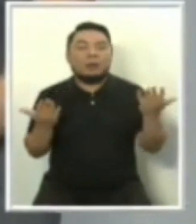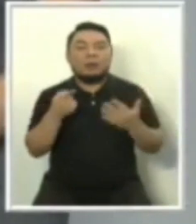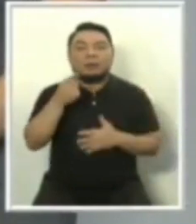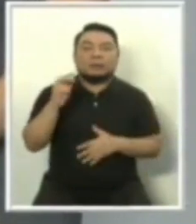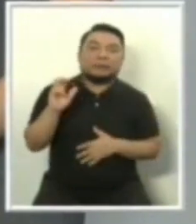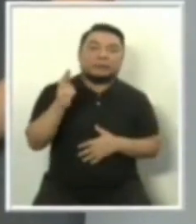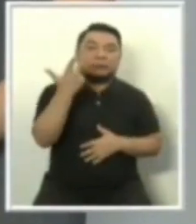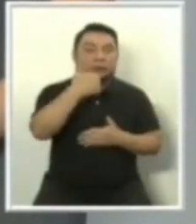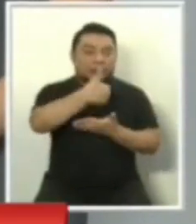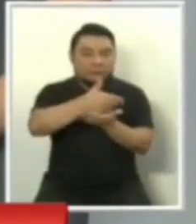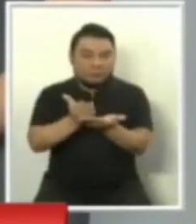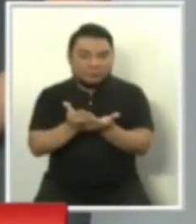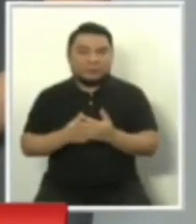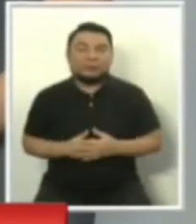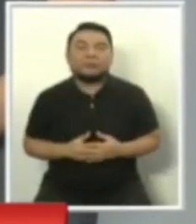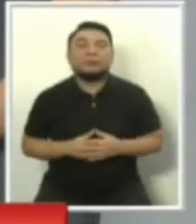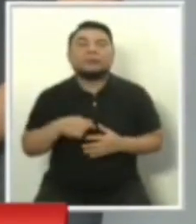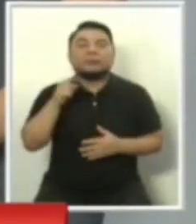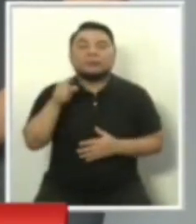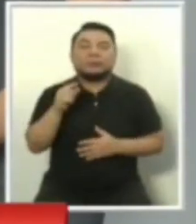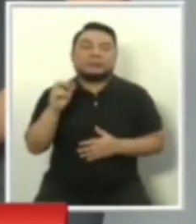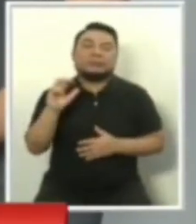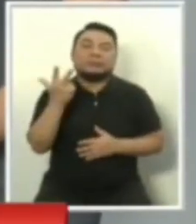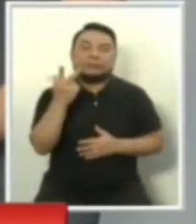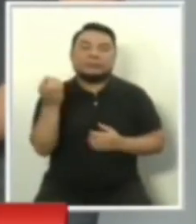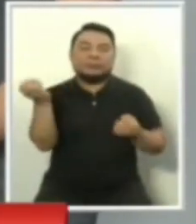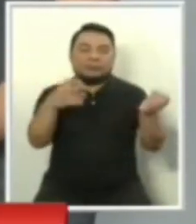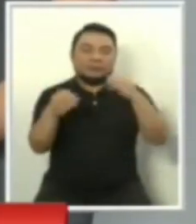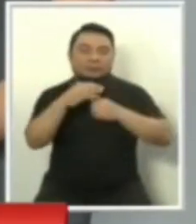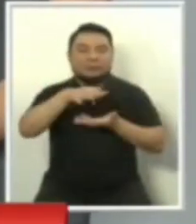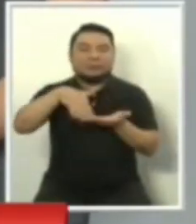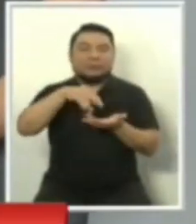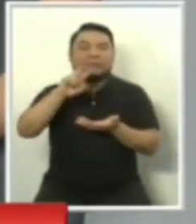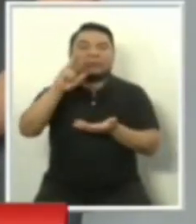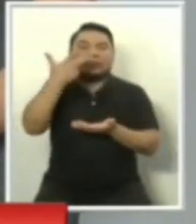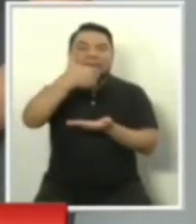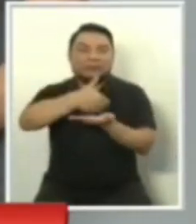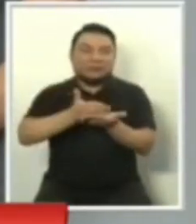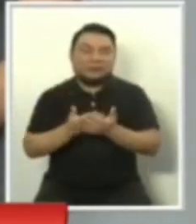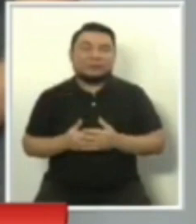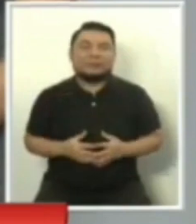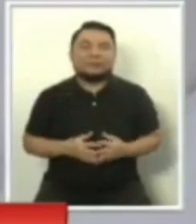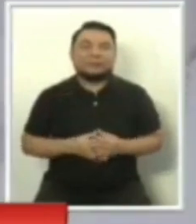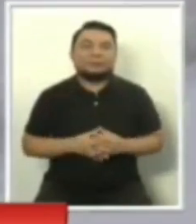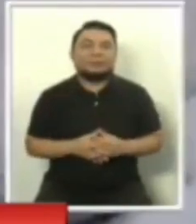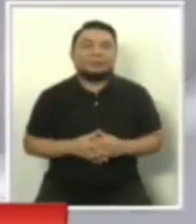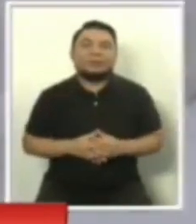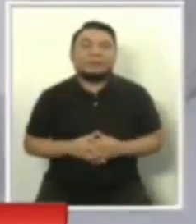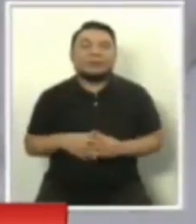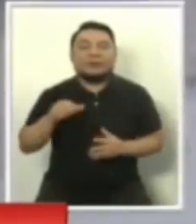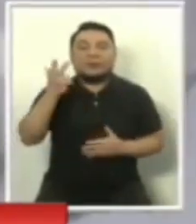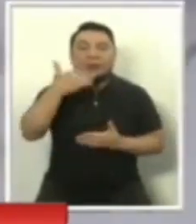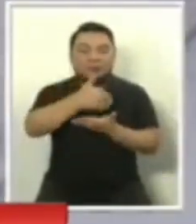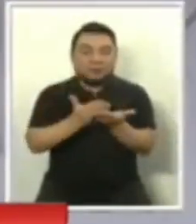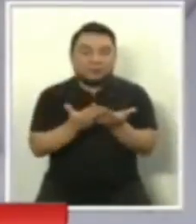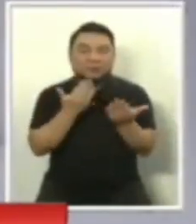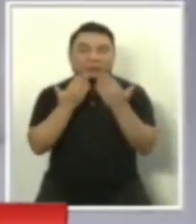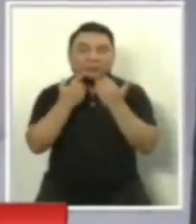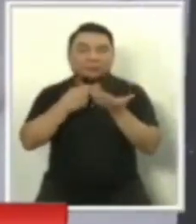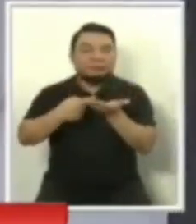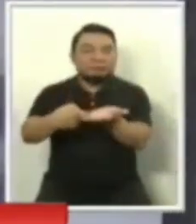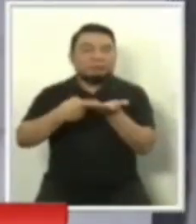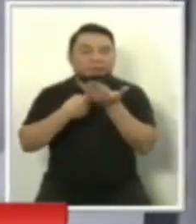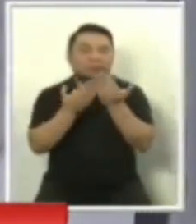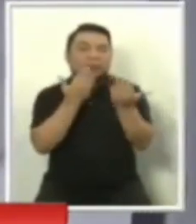tercer bloque de este tercer debate presidencial. Tercer bloque que es de diálogo